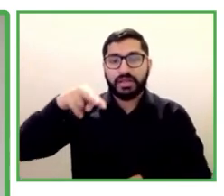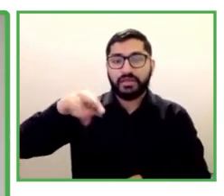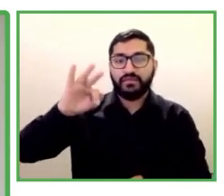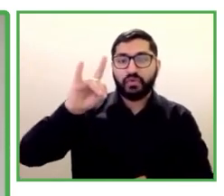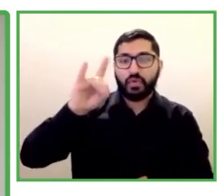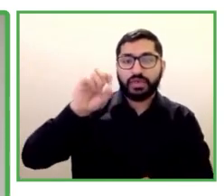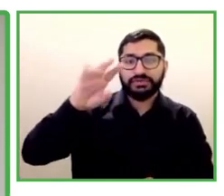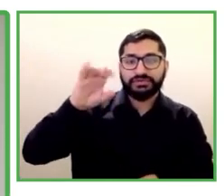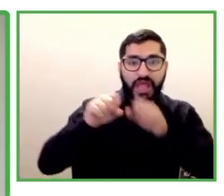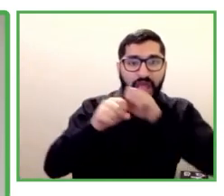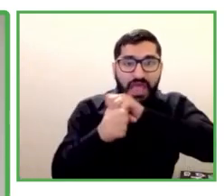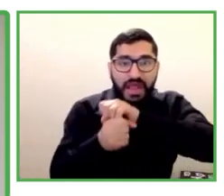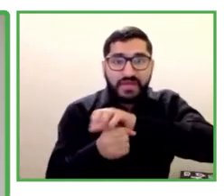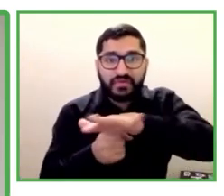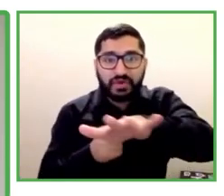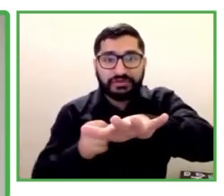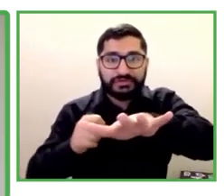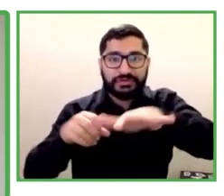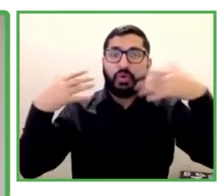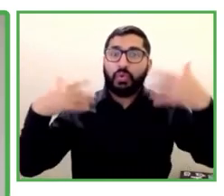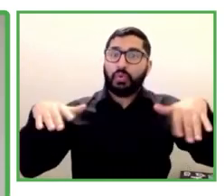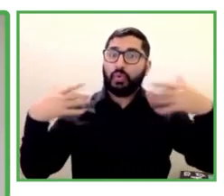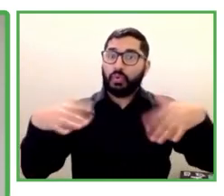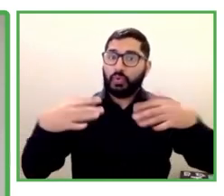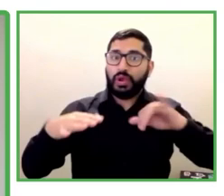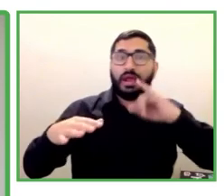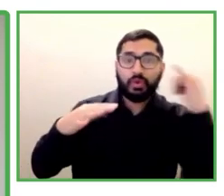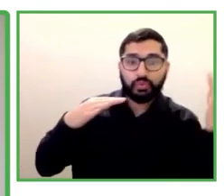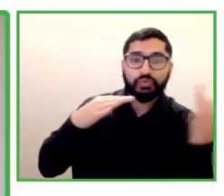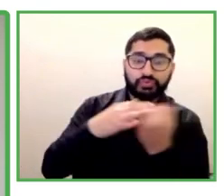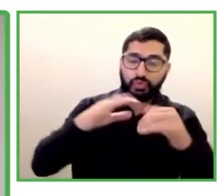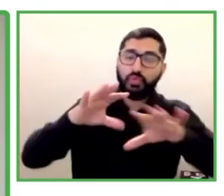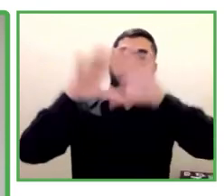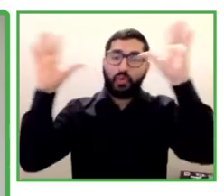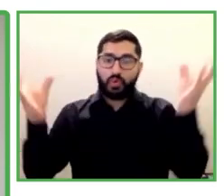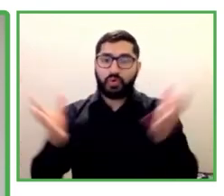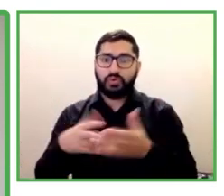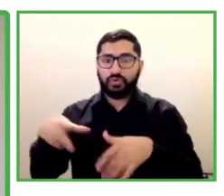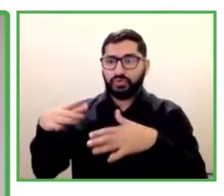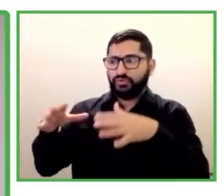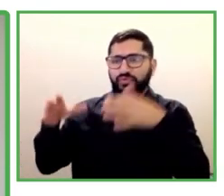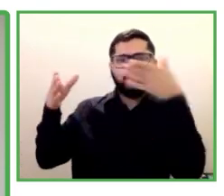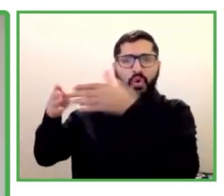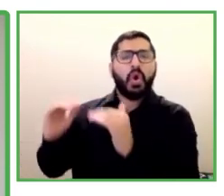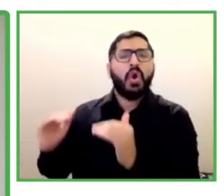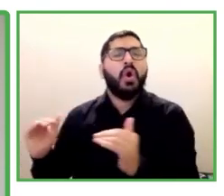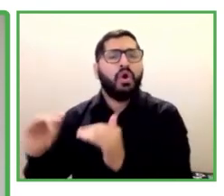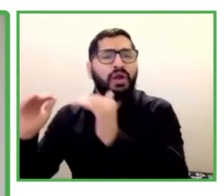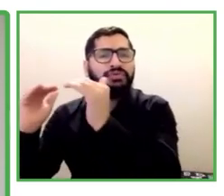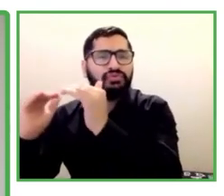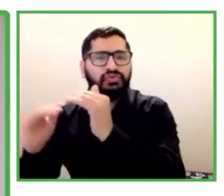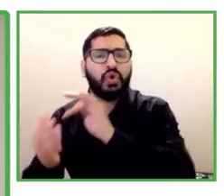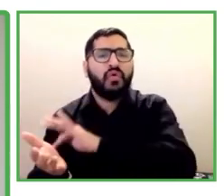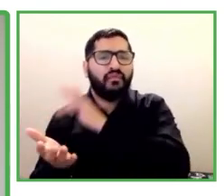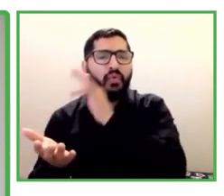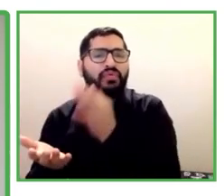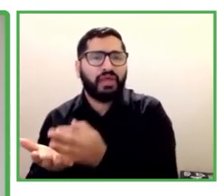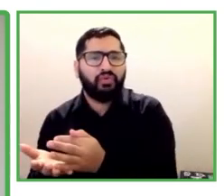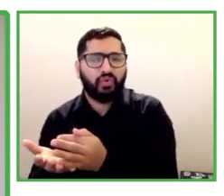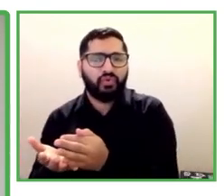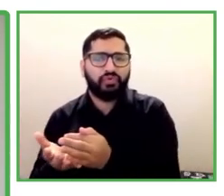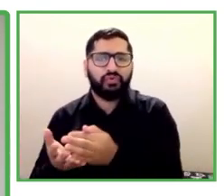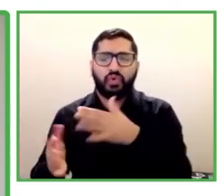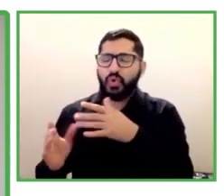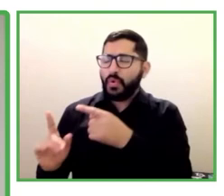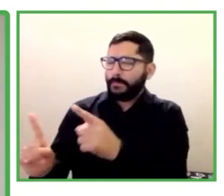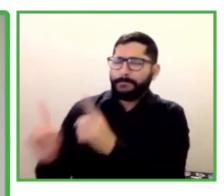Él es el fundador de Igalite, que es una organización de inclusión para personas con discapacidades